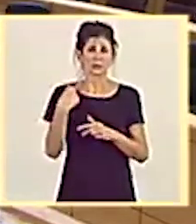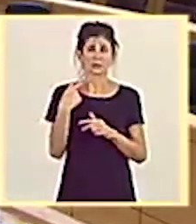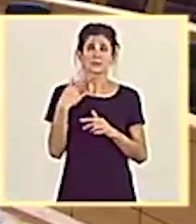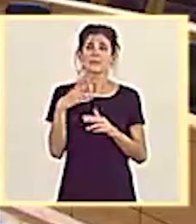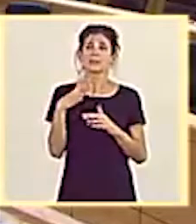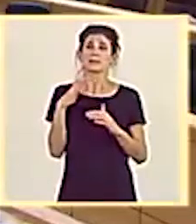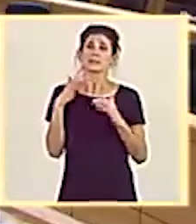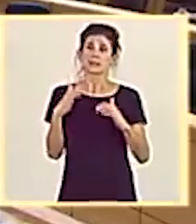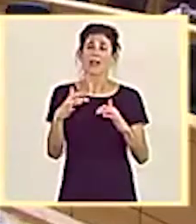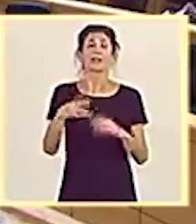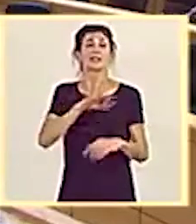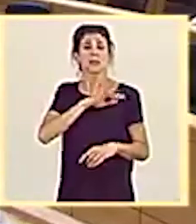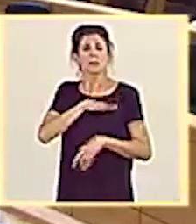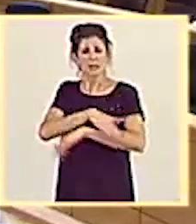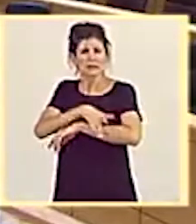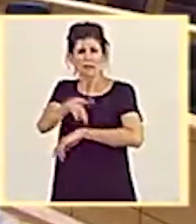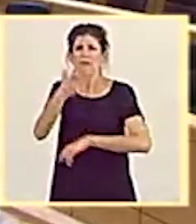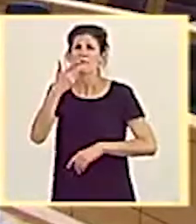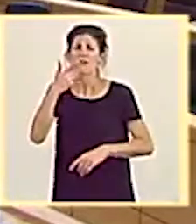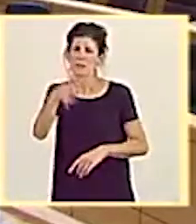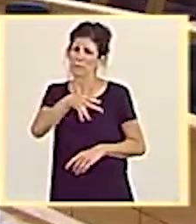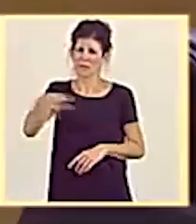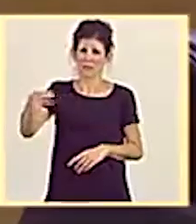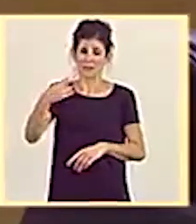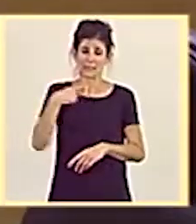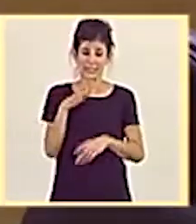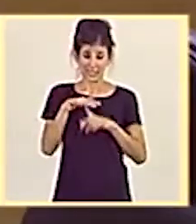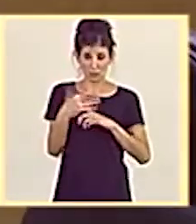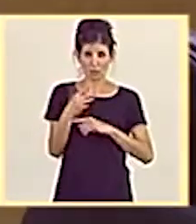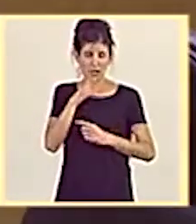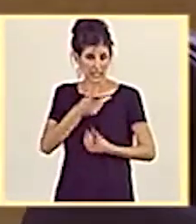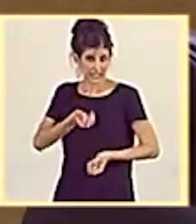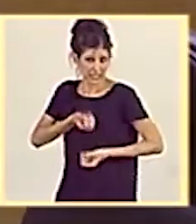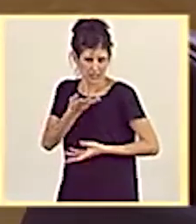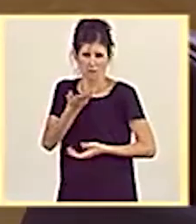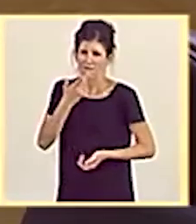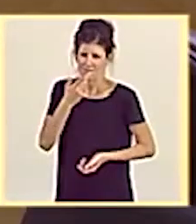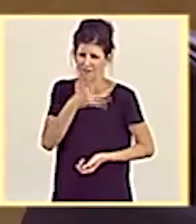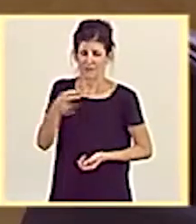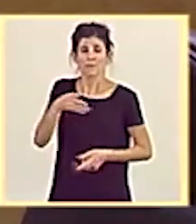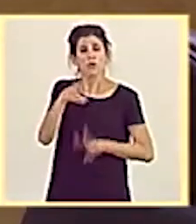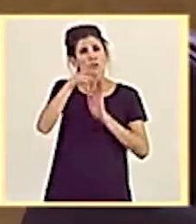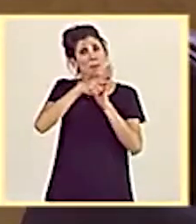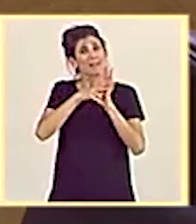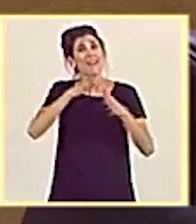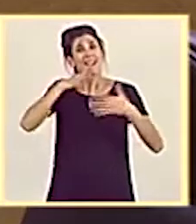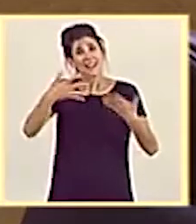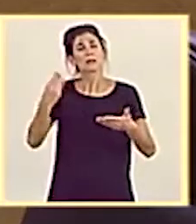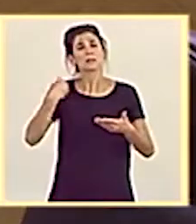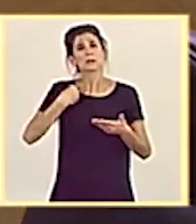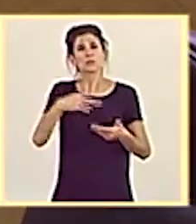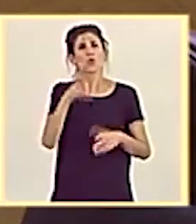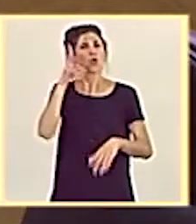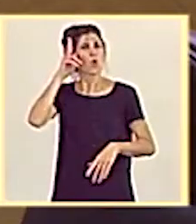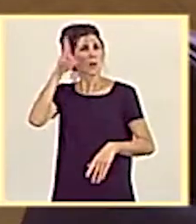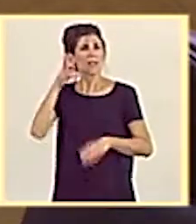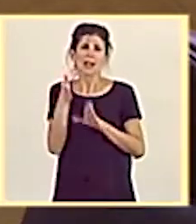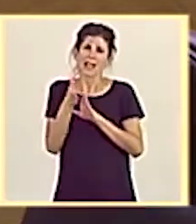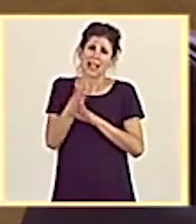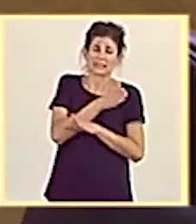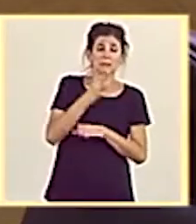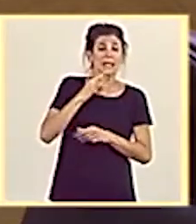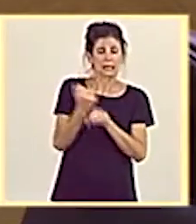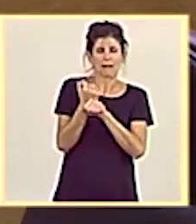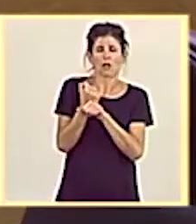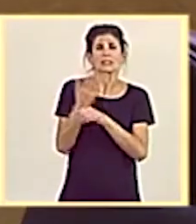Señor ministro, usted conoce perfectamente la situación que hoy le planteamos. La normativa actual en cuanto a la anticipación de la jubilación de trabajadores con